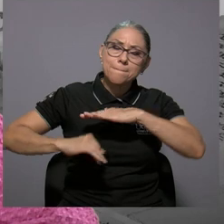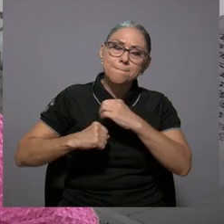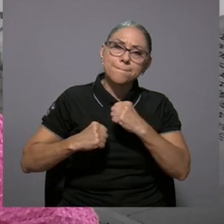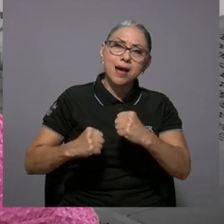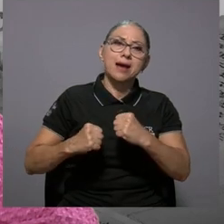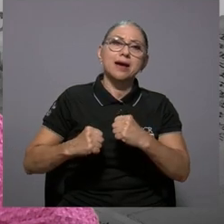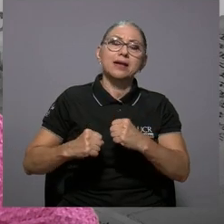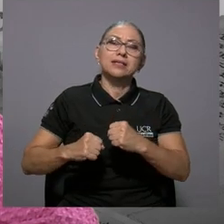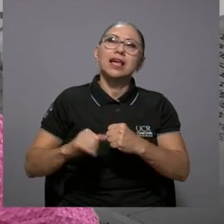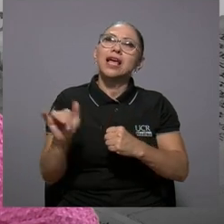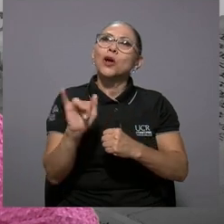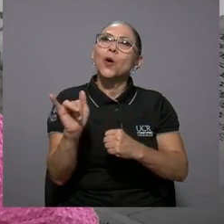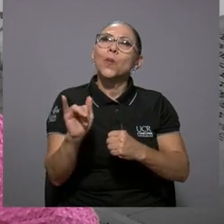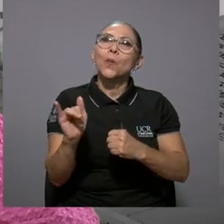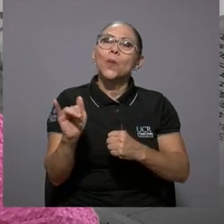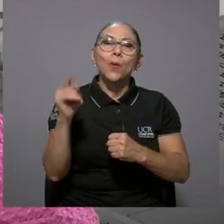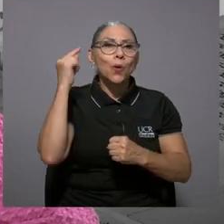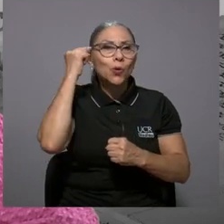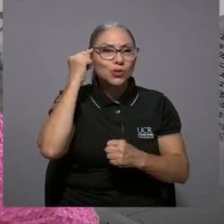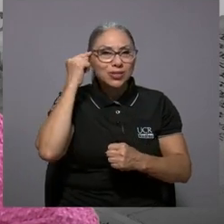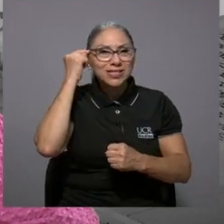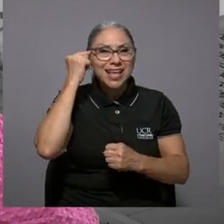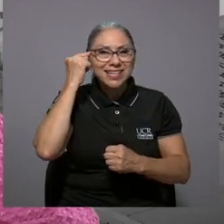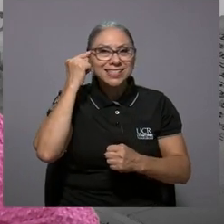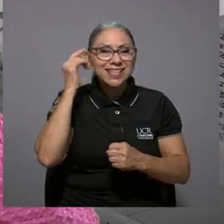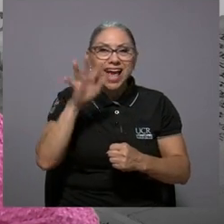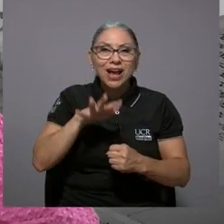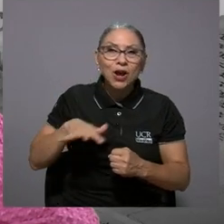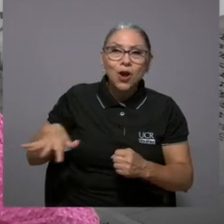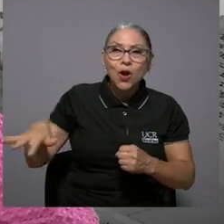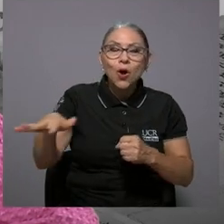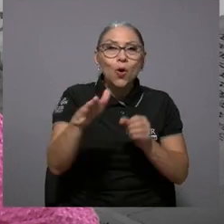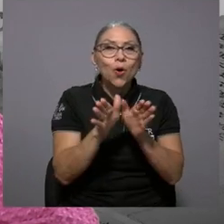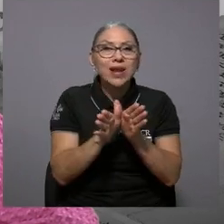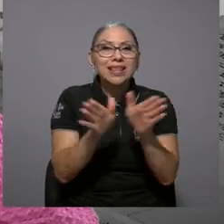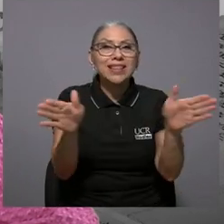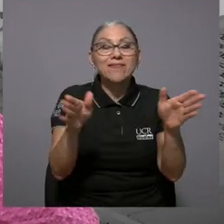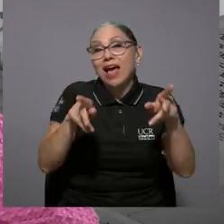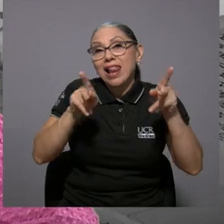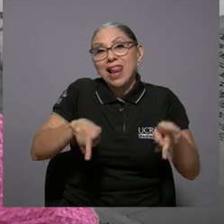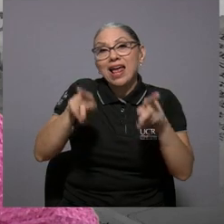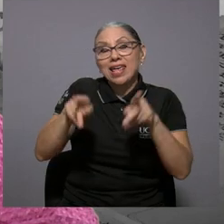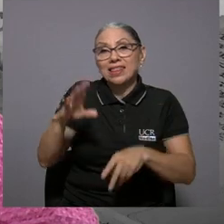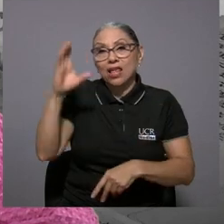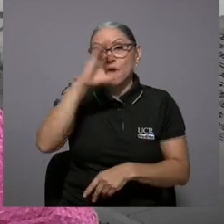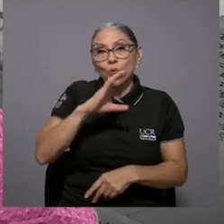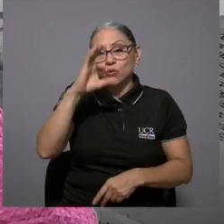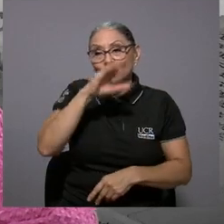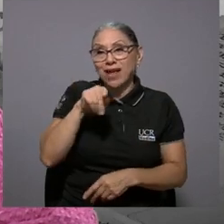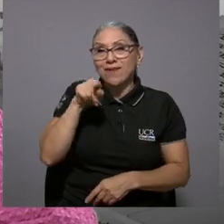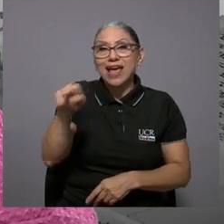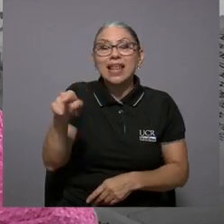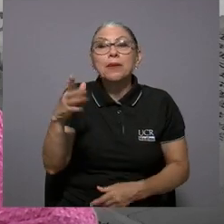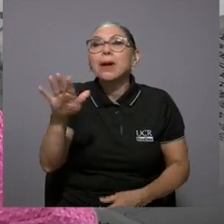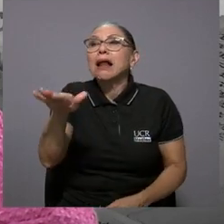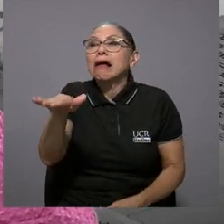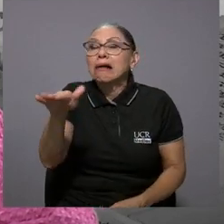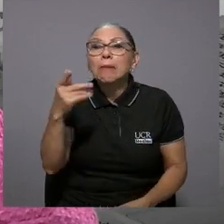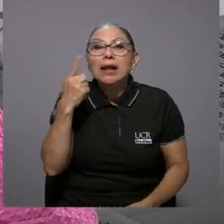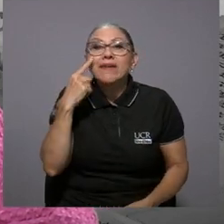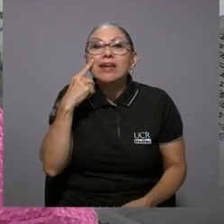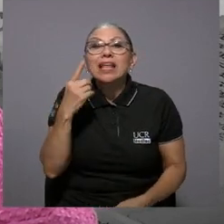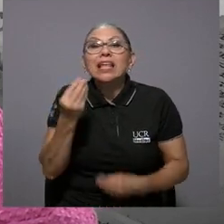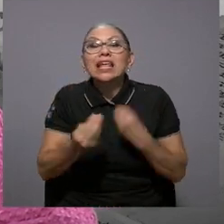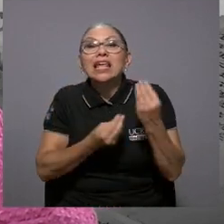columnas se habían convertido en una especie de conciencia colectiva en muchos sentidos y la gente lo buscaba para